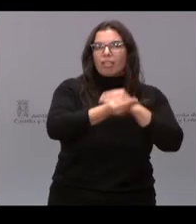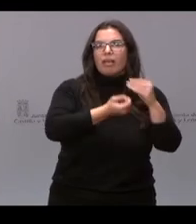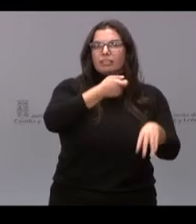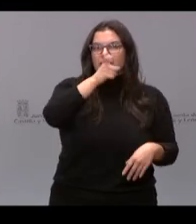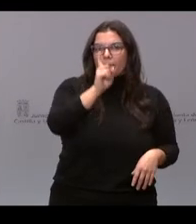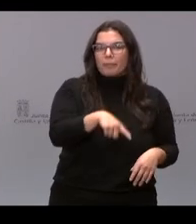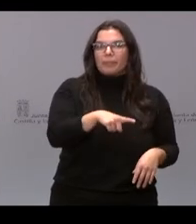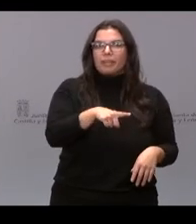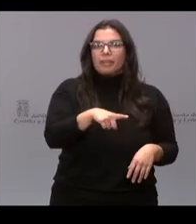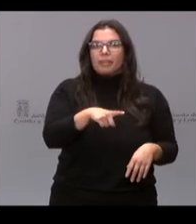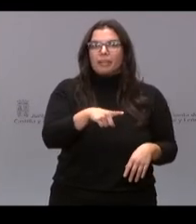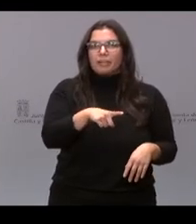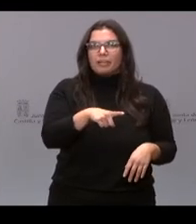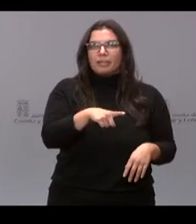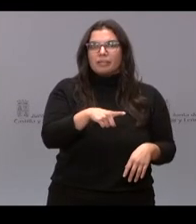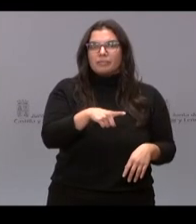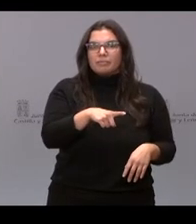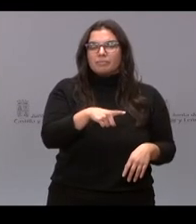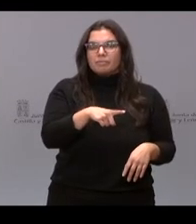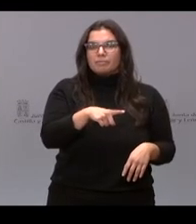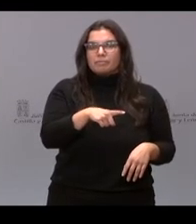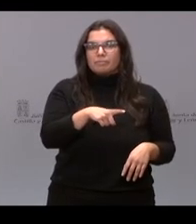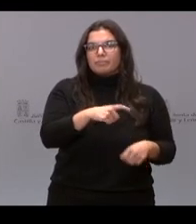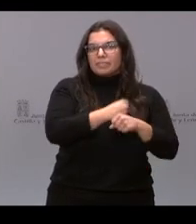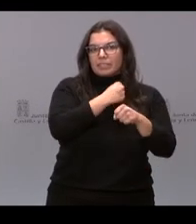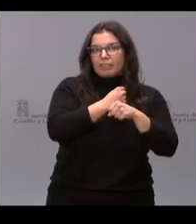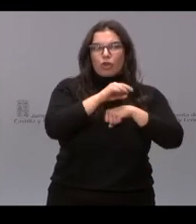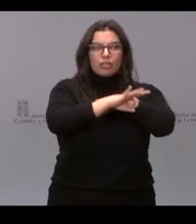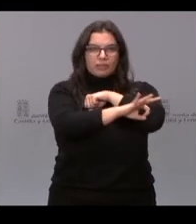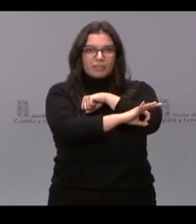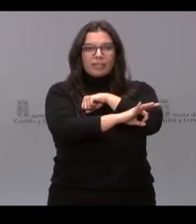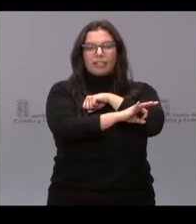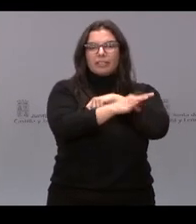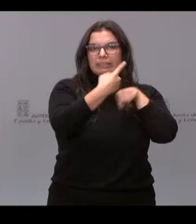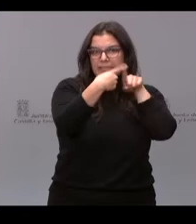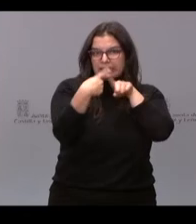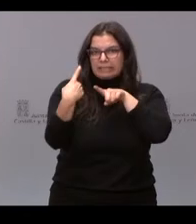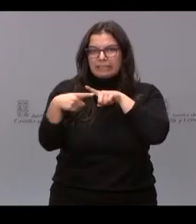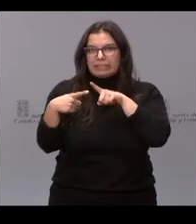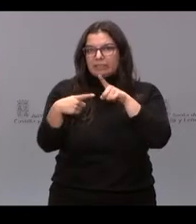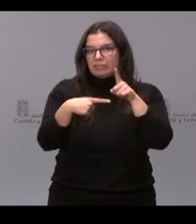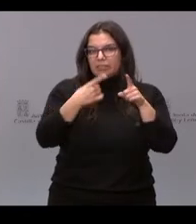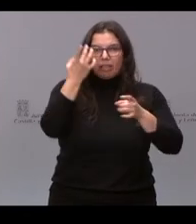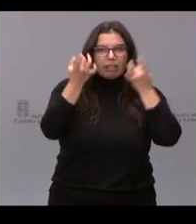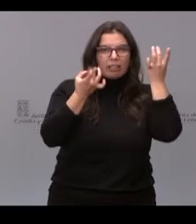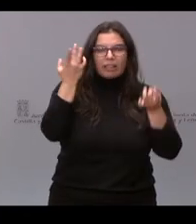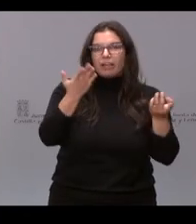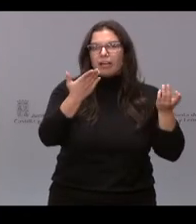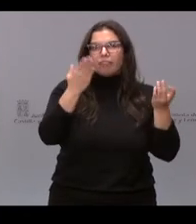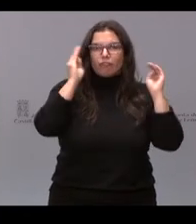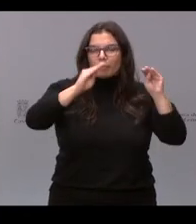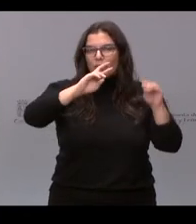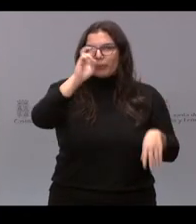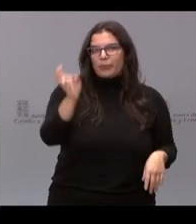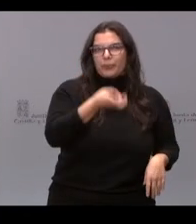vuestras tareas educativas o tareas de ocio, tareas formativas.